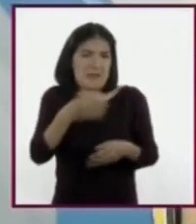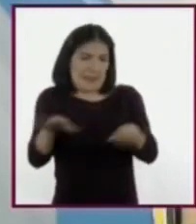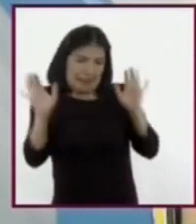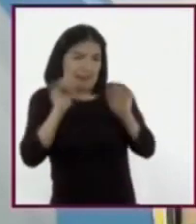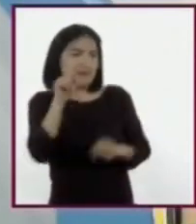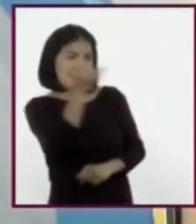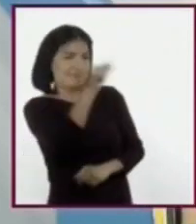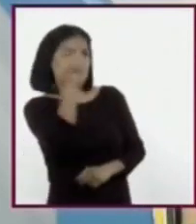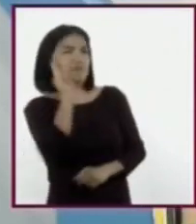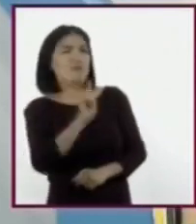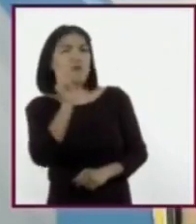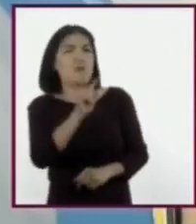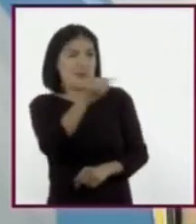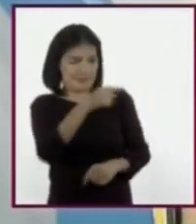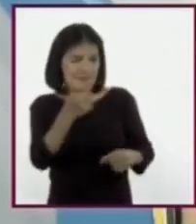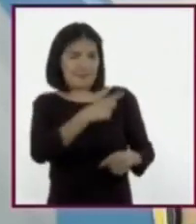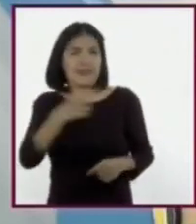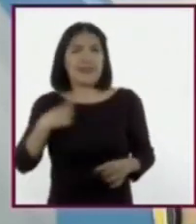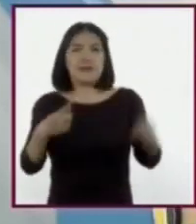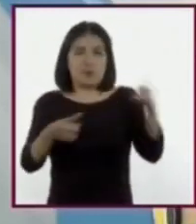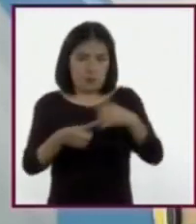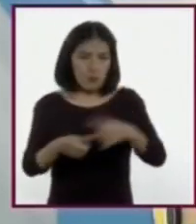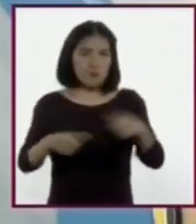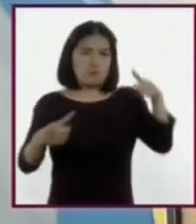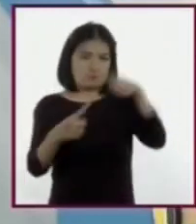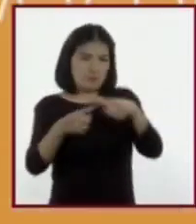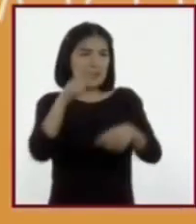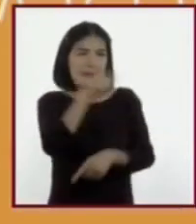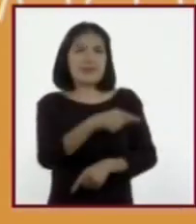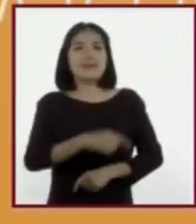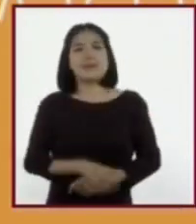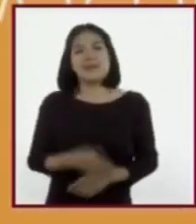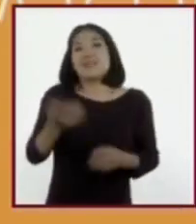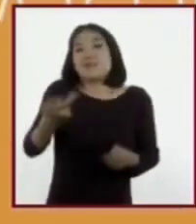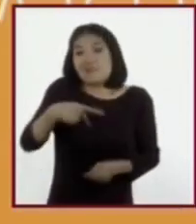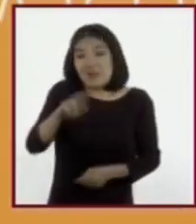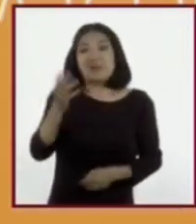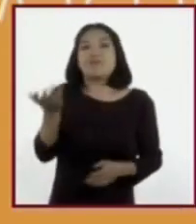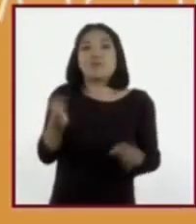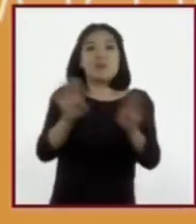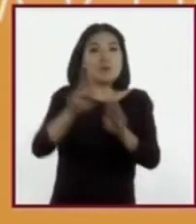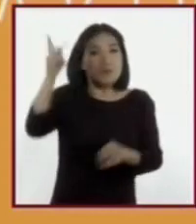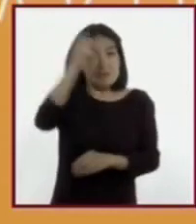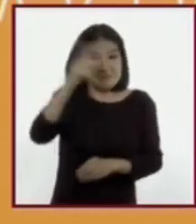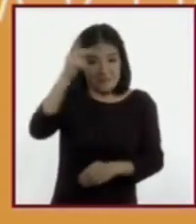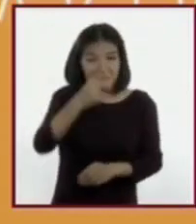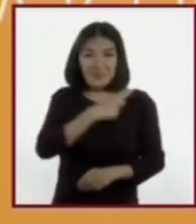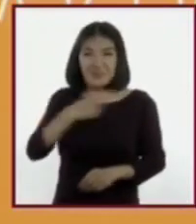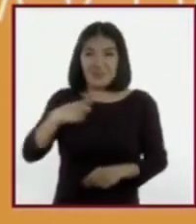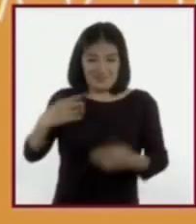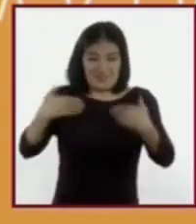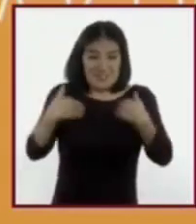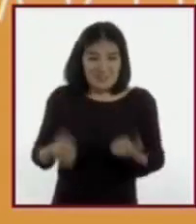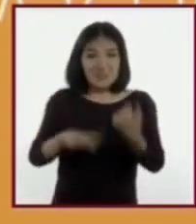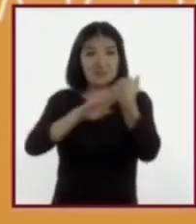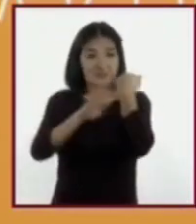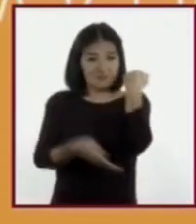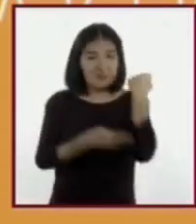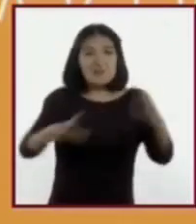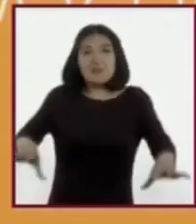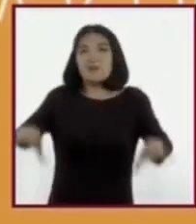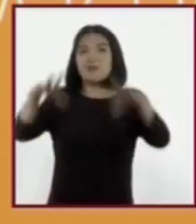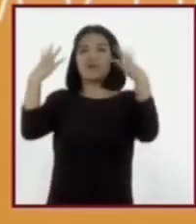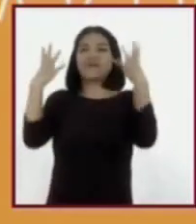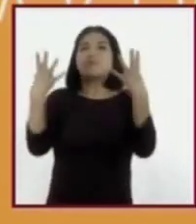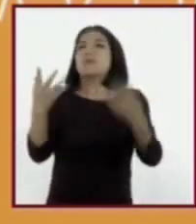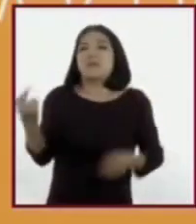Pero las consecuencias psicológicas, sociales y emocionales de un embarazo no planeado los afectan a ambos.